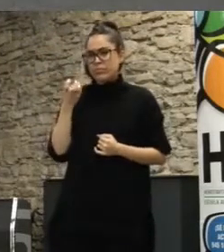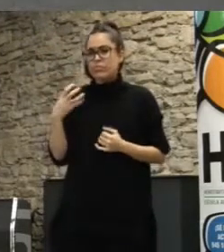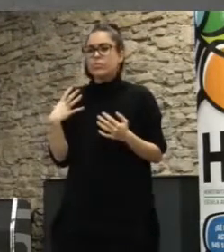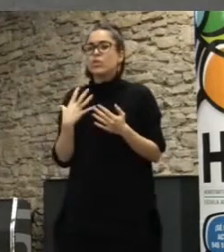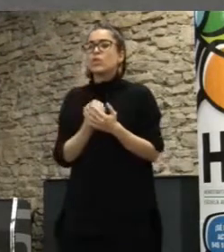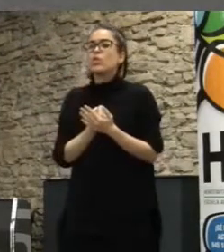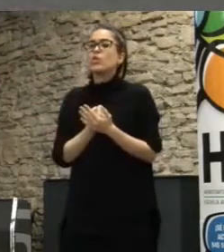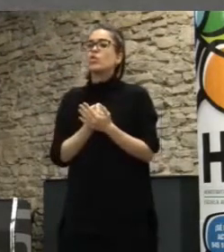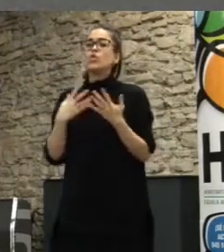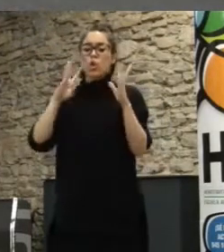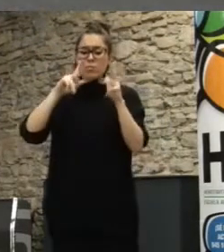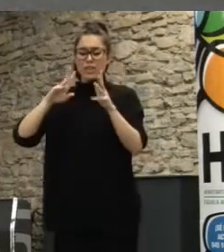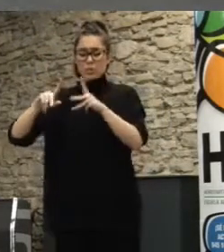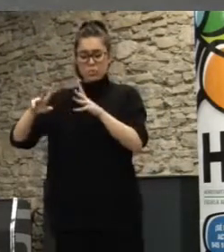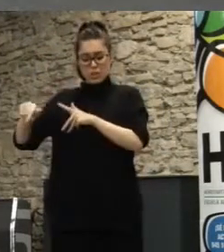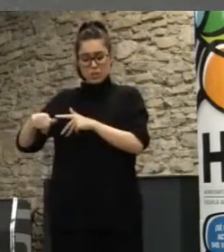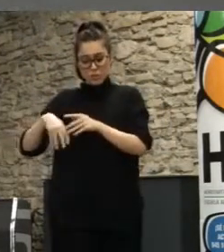todas las partidas presupuestarias